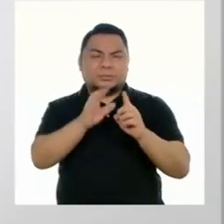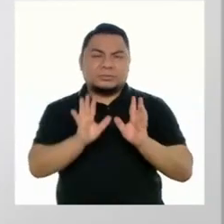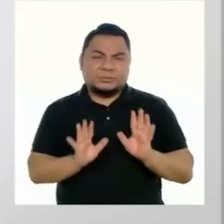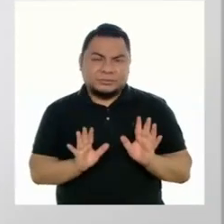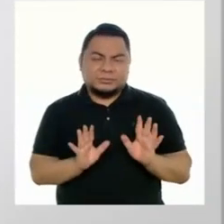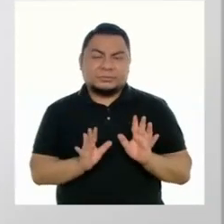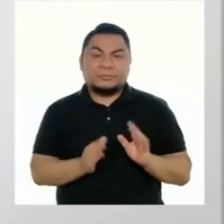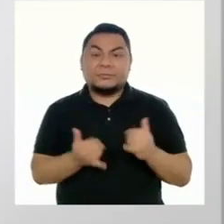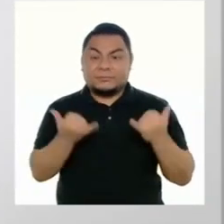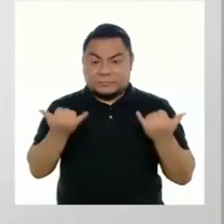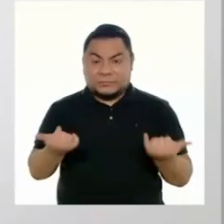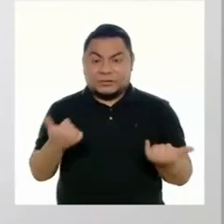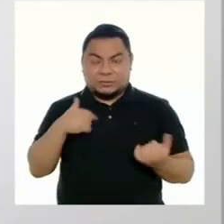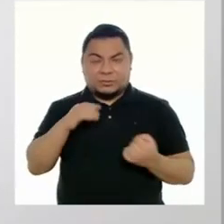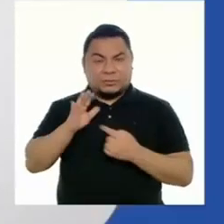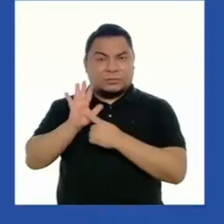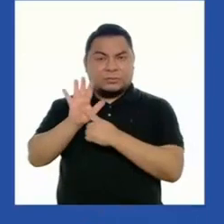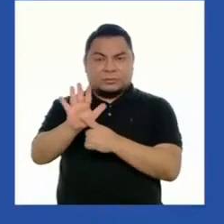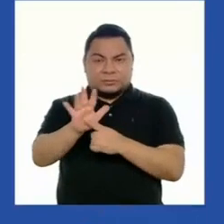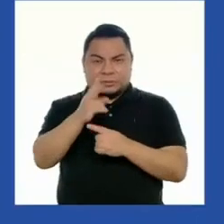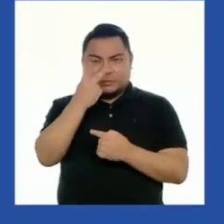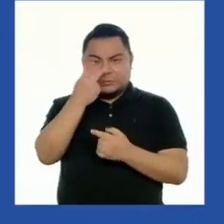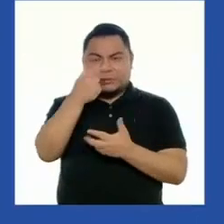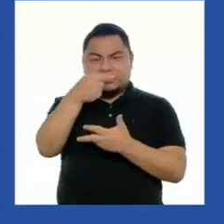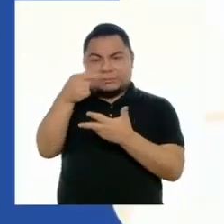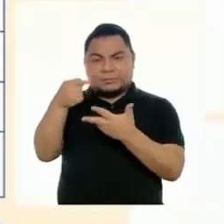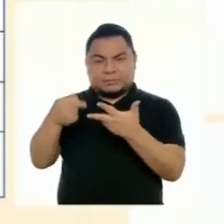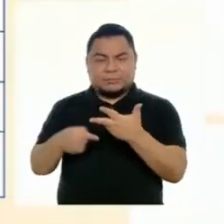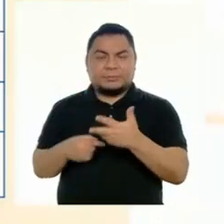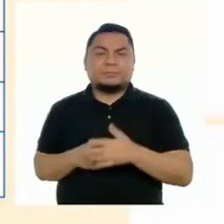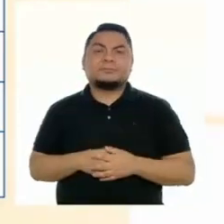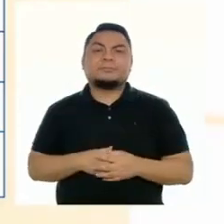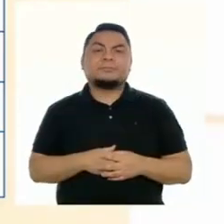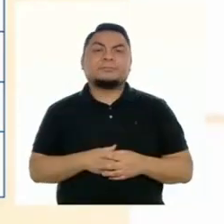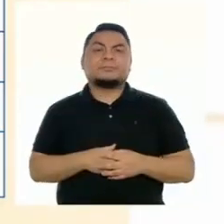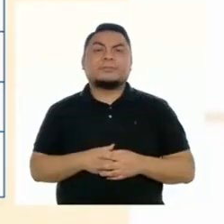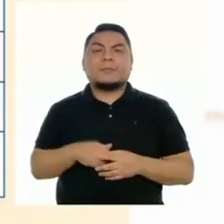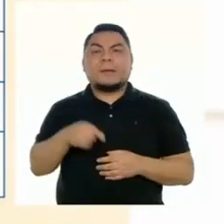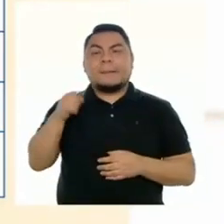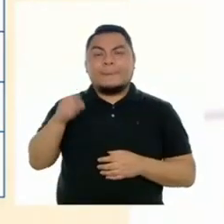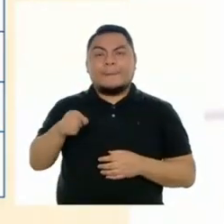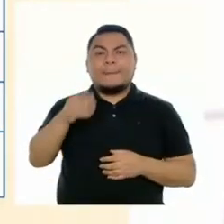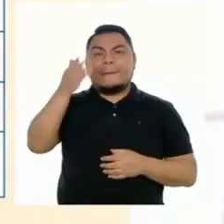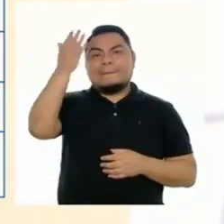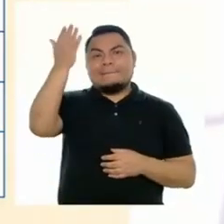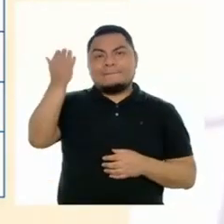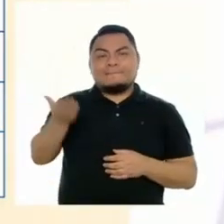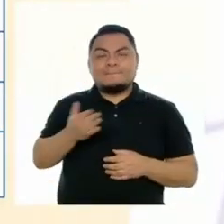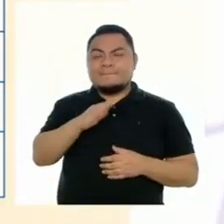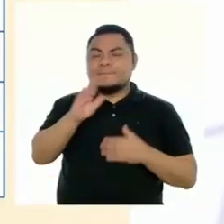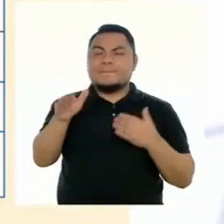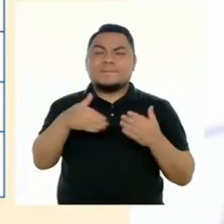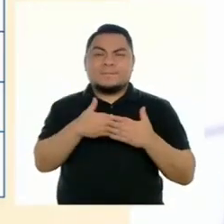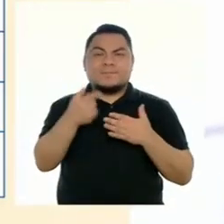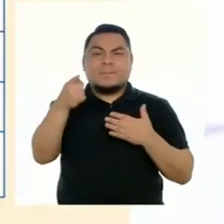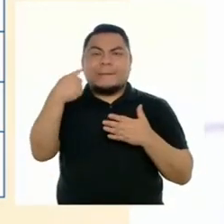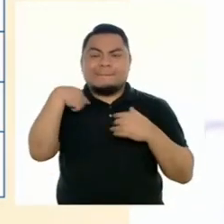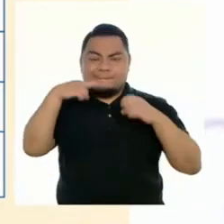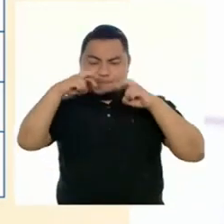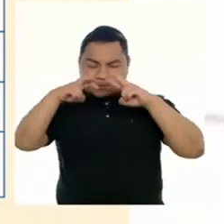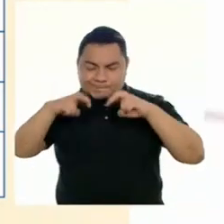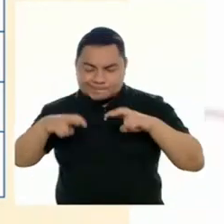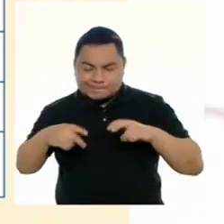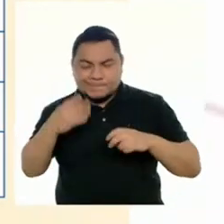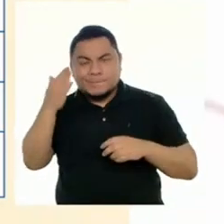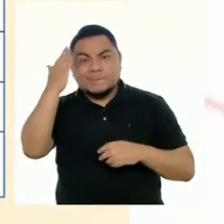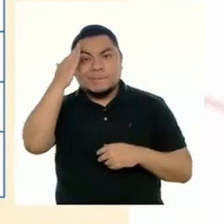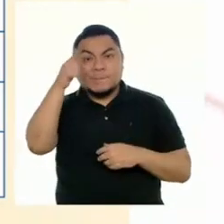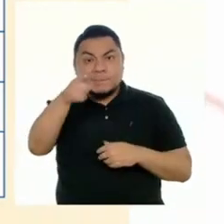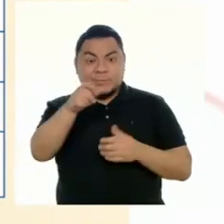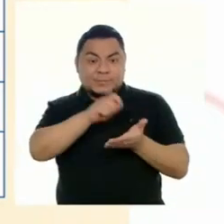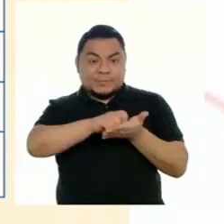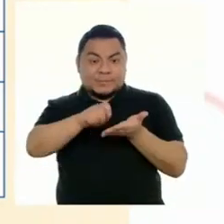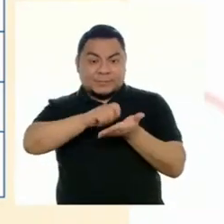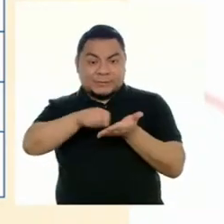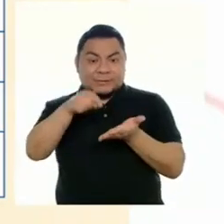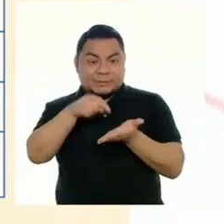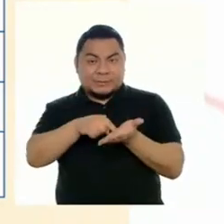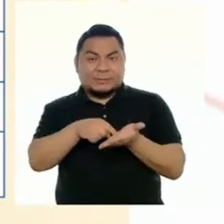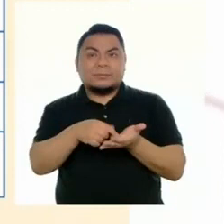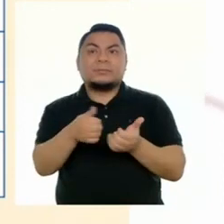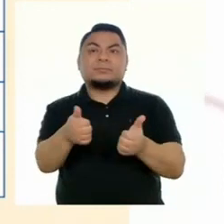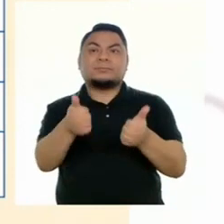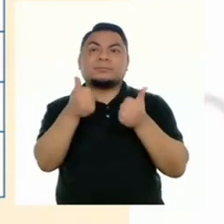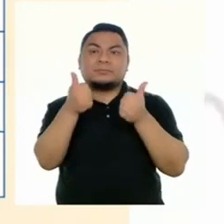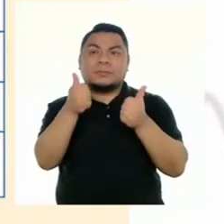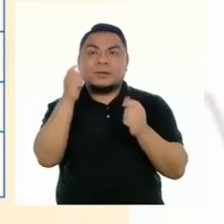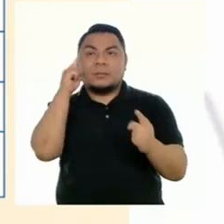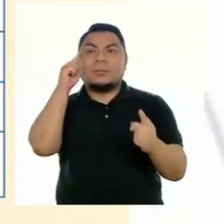Aquí les presento estos criterios. Estos son todos los criterios que podemos revisar para saber si nuestro texto está